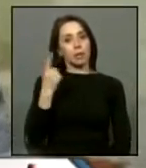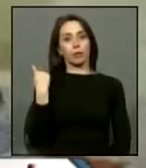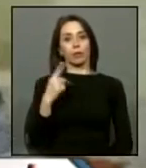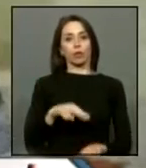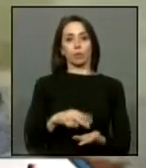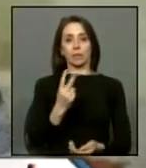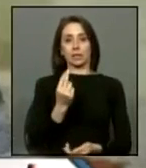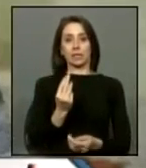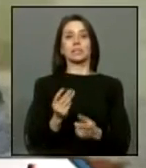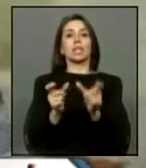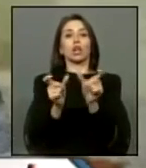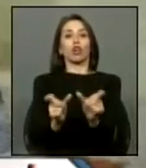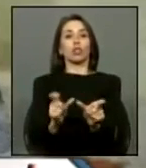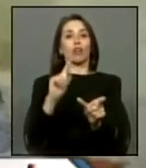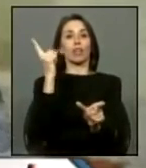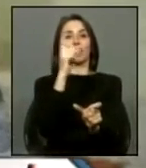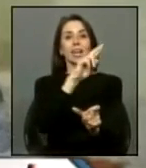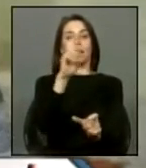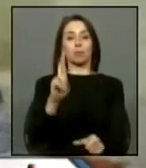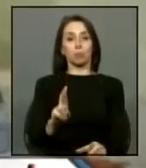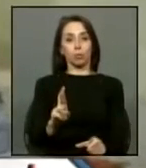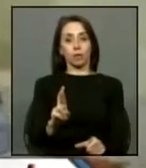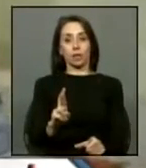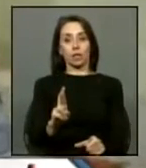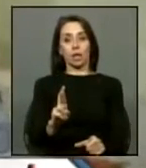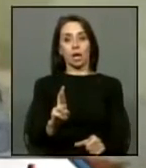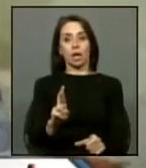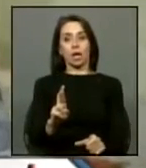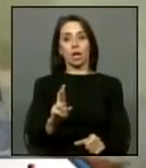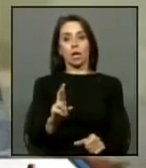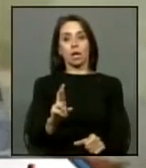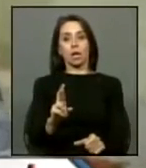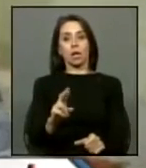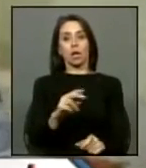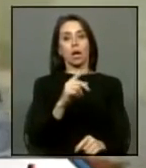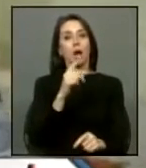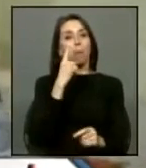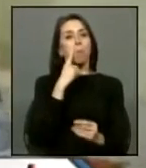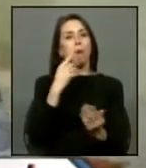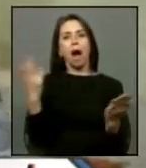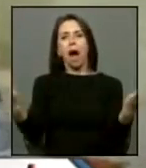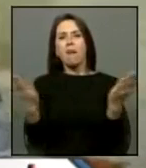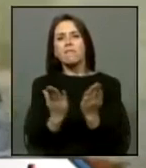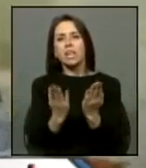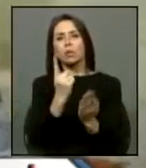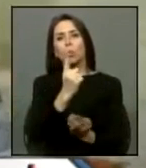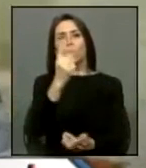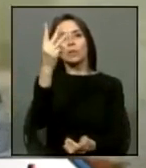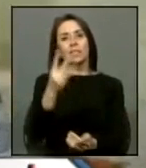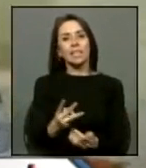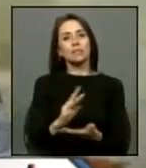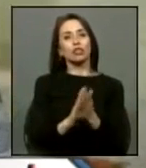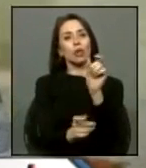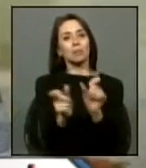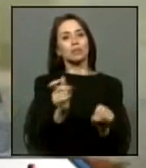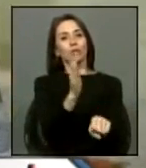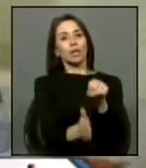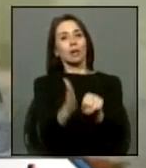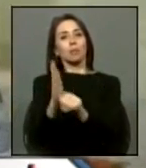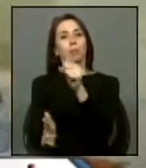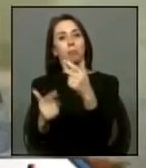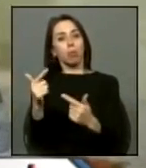la contraloría general de la república tomó una muestra un tercio aproximadamente de todos estos exonerados políticos